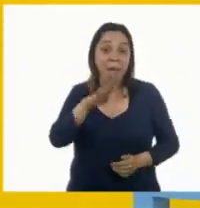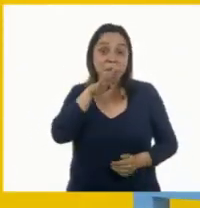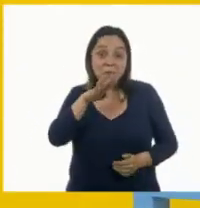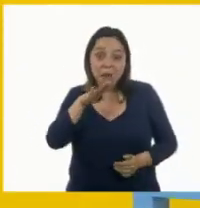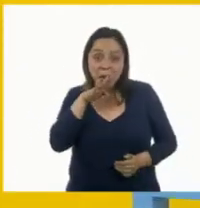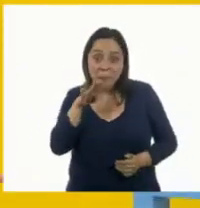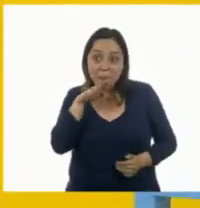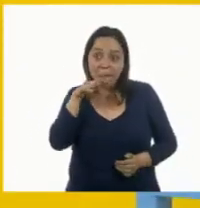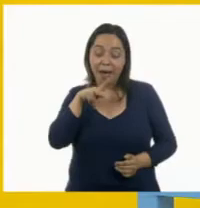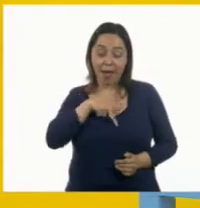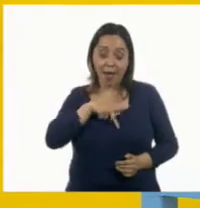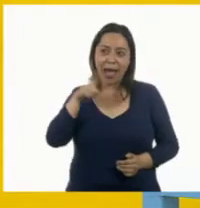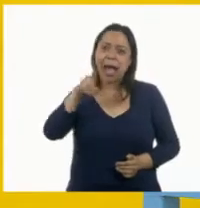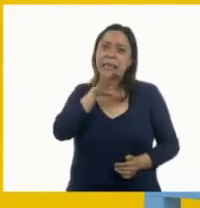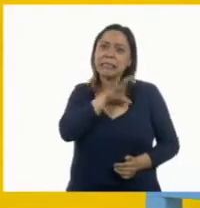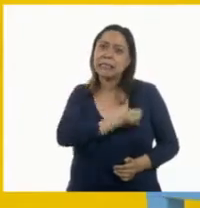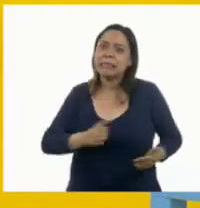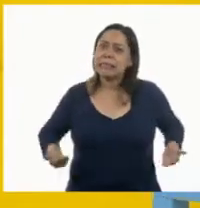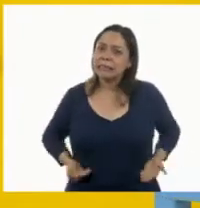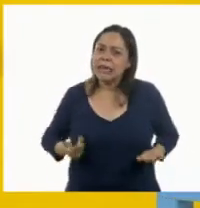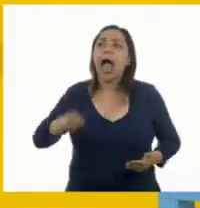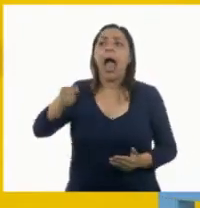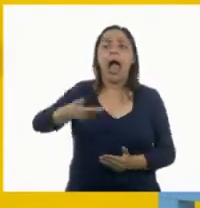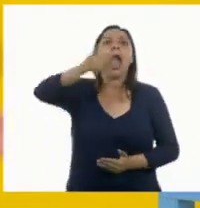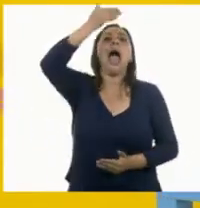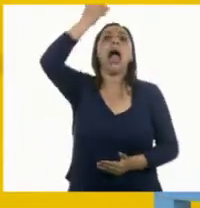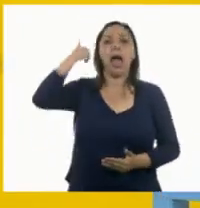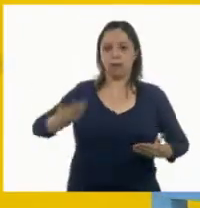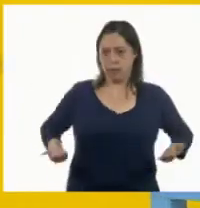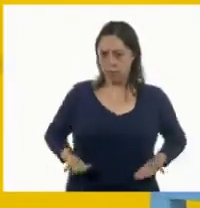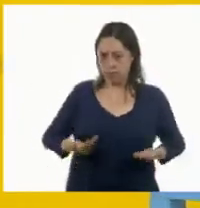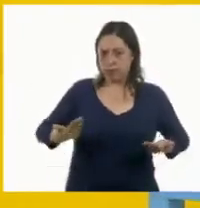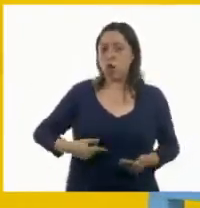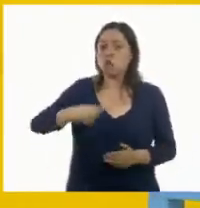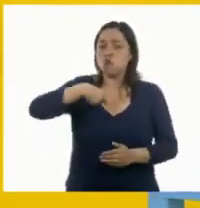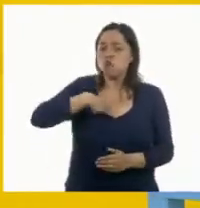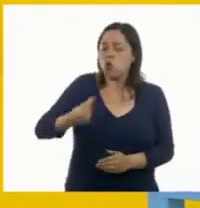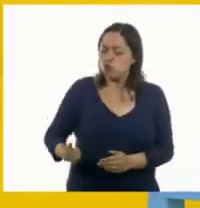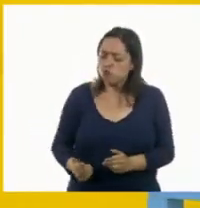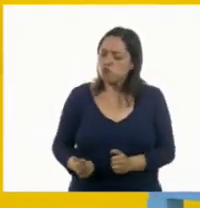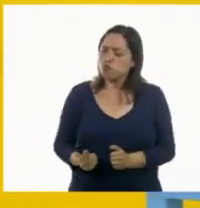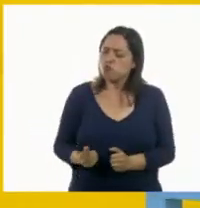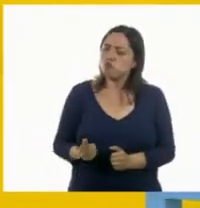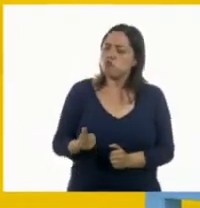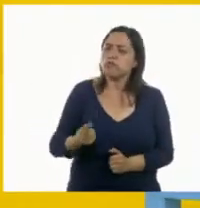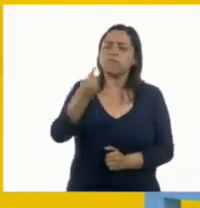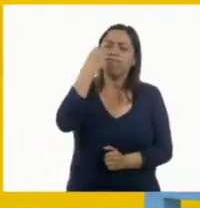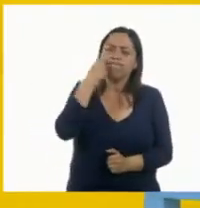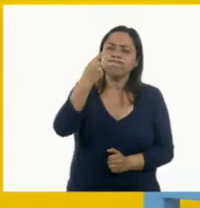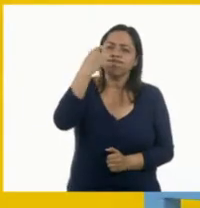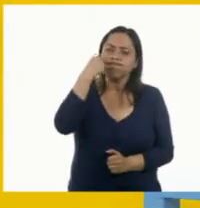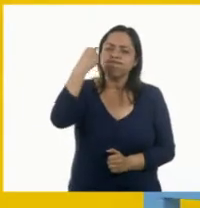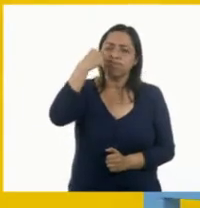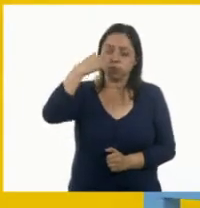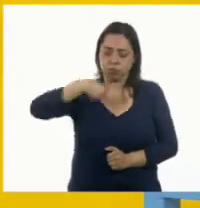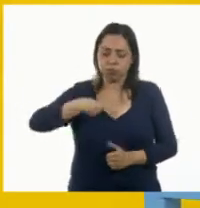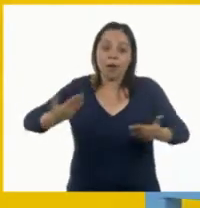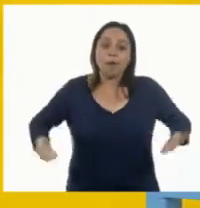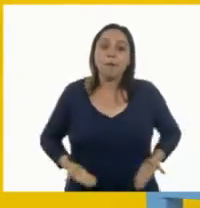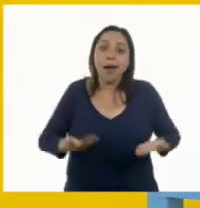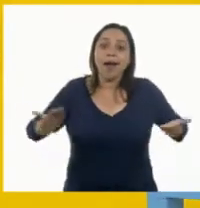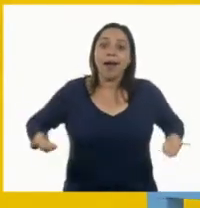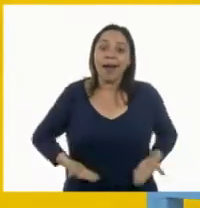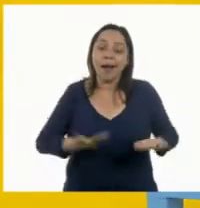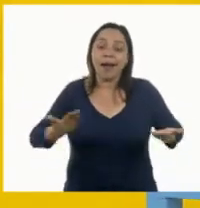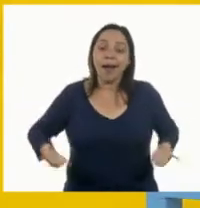bailar. De hecho, ella fue bailarina. Y entonces yo crecí bailando todo el tiempo y me gusta mucho. Y después empecé a aprender